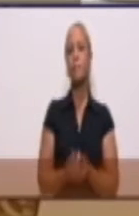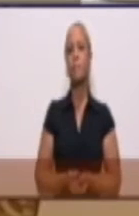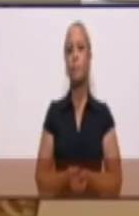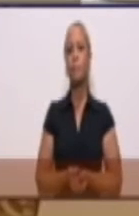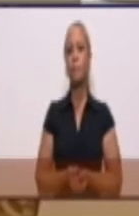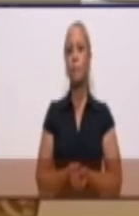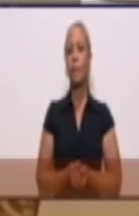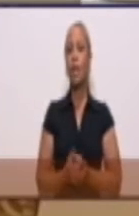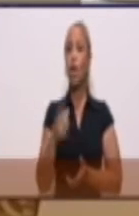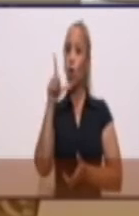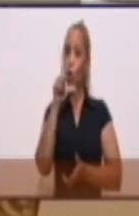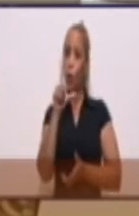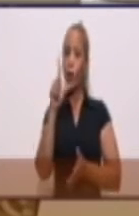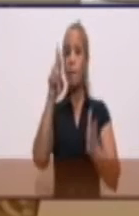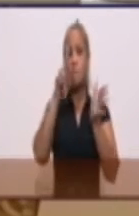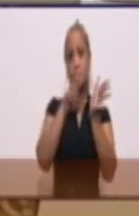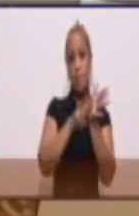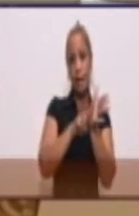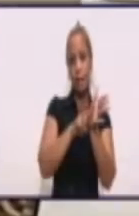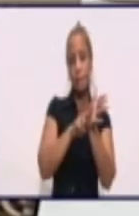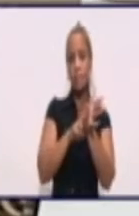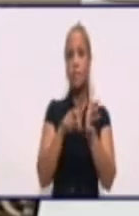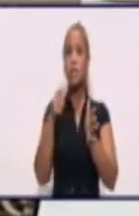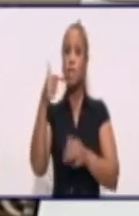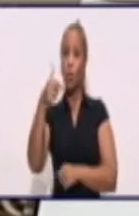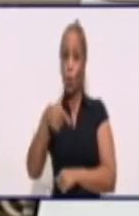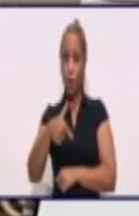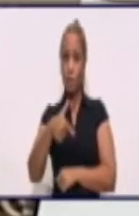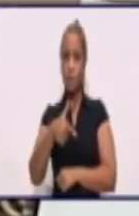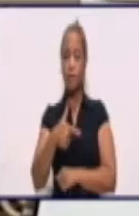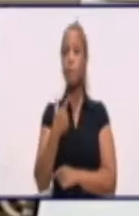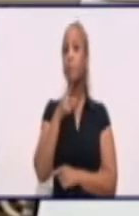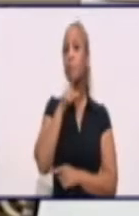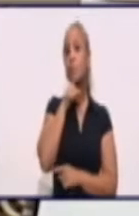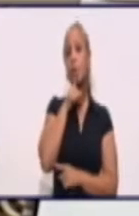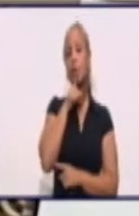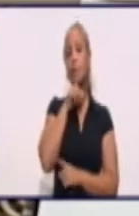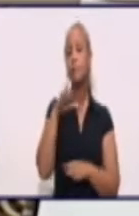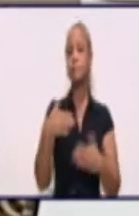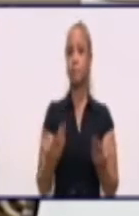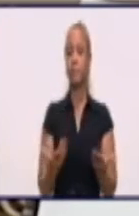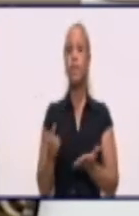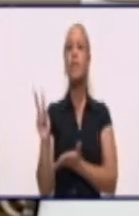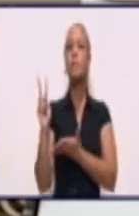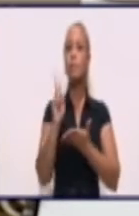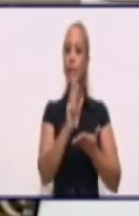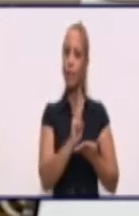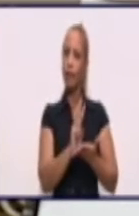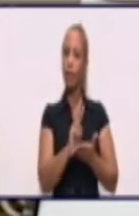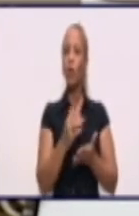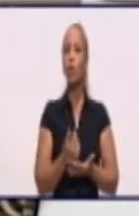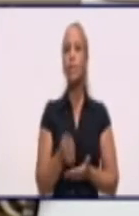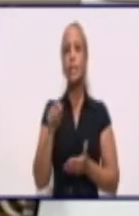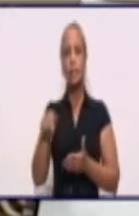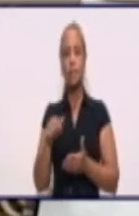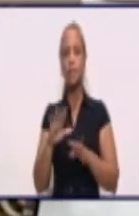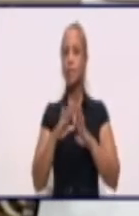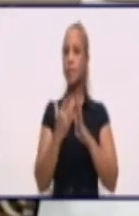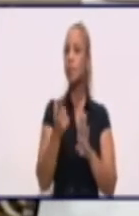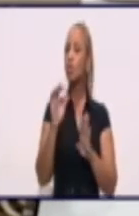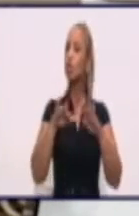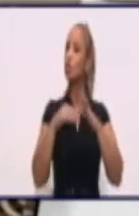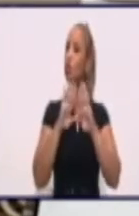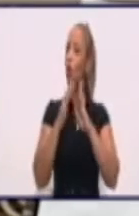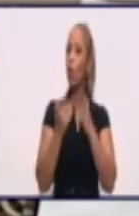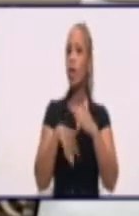Los lunes, martes, jueves y viernes van a estar invitados habituales de todos esos días que han estado